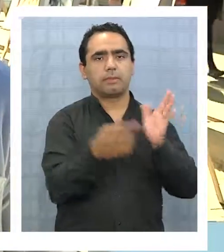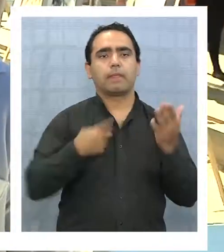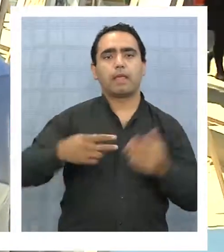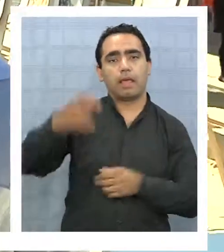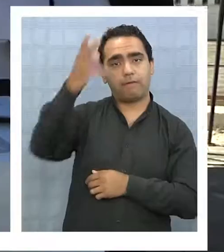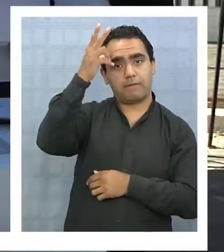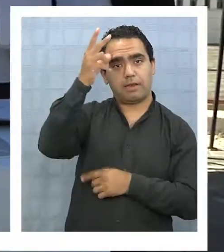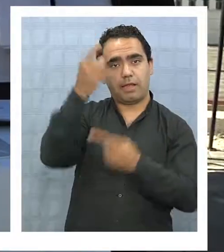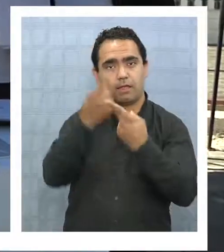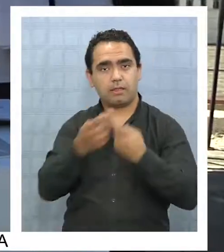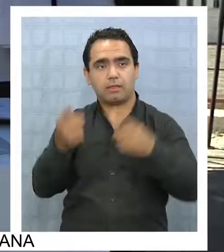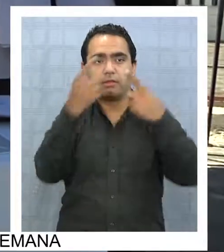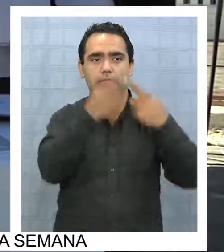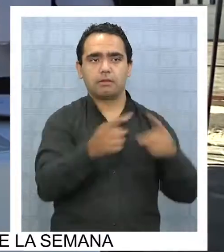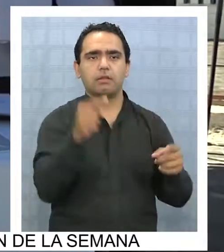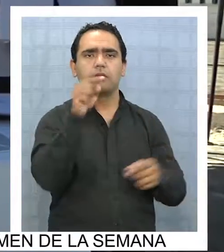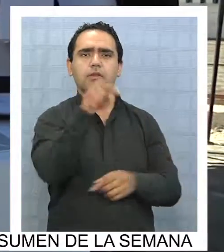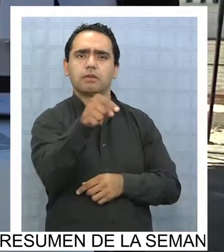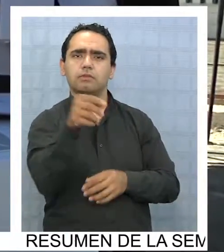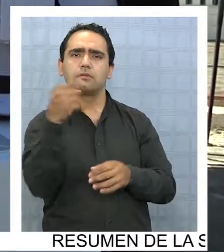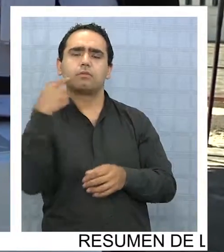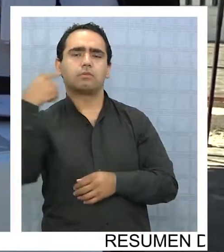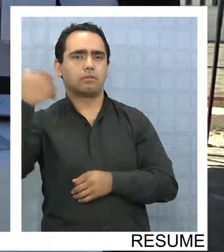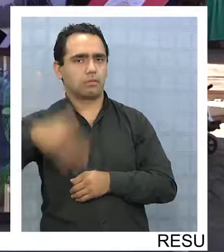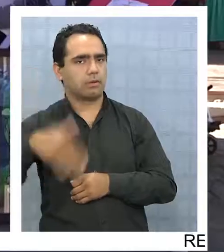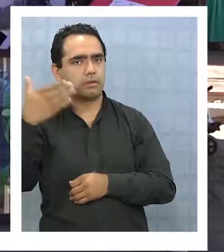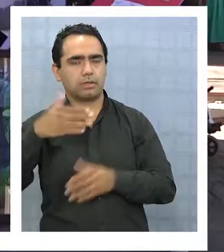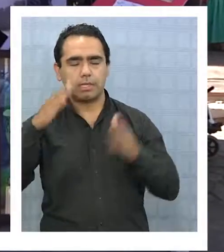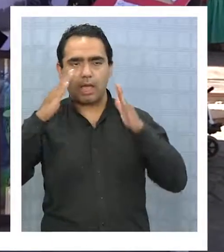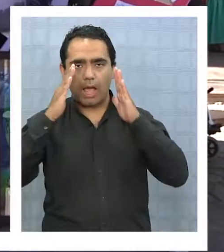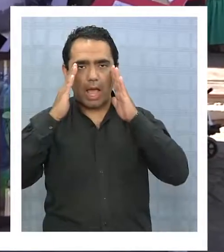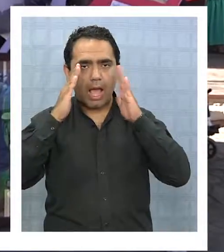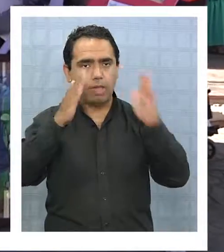aptitudes distintas un punto al que hay que ponerle mucha atención.